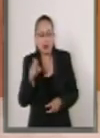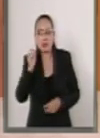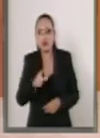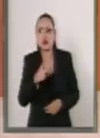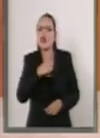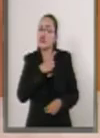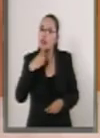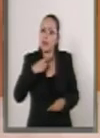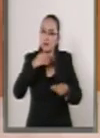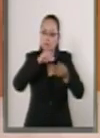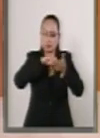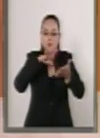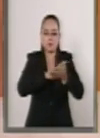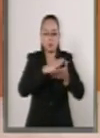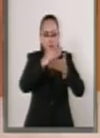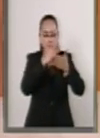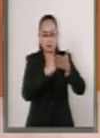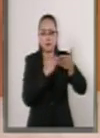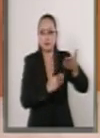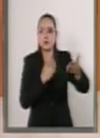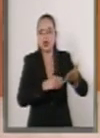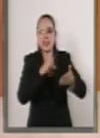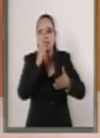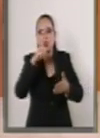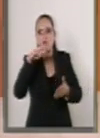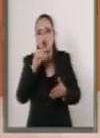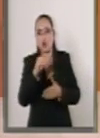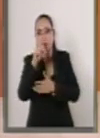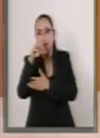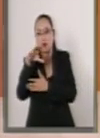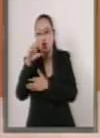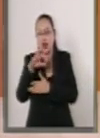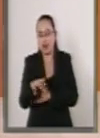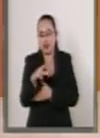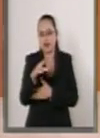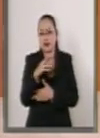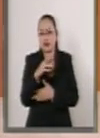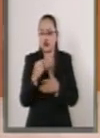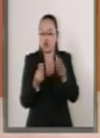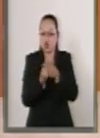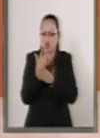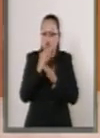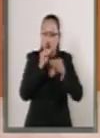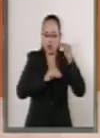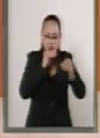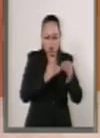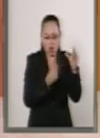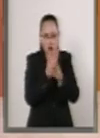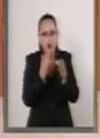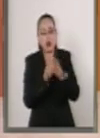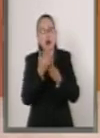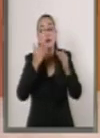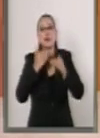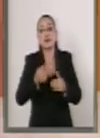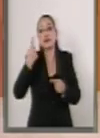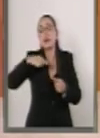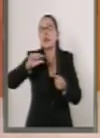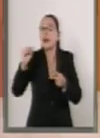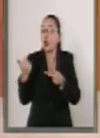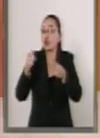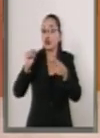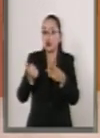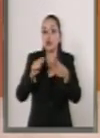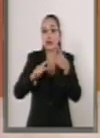catálogo del Seguro Popular actualizado. Pero por el otro lado para cerrar el círculo